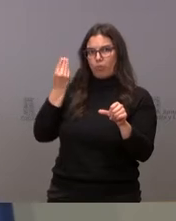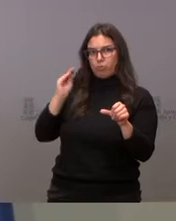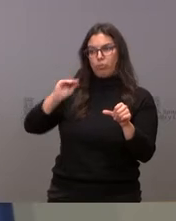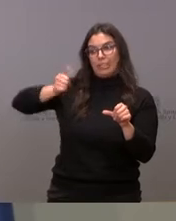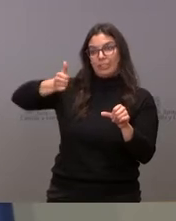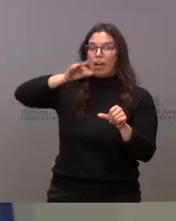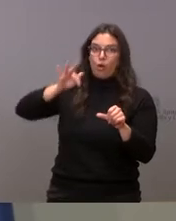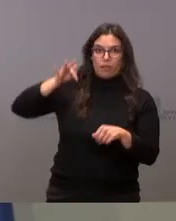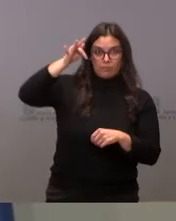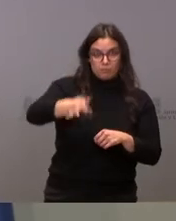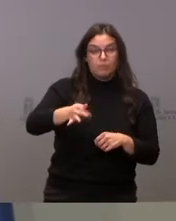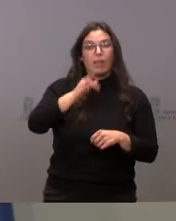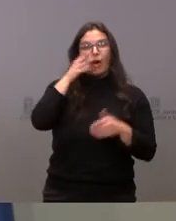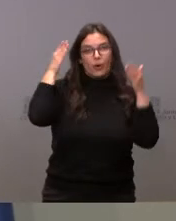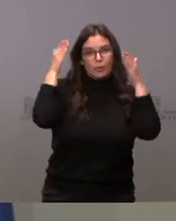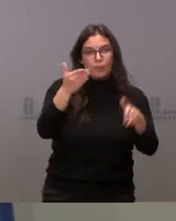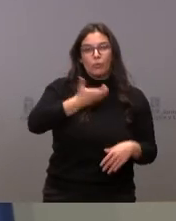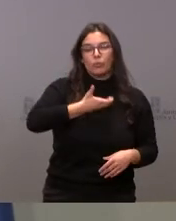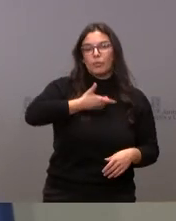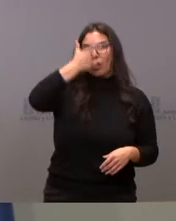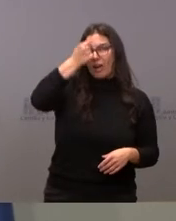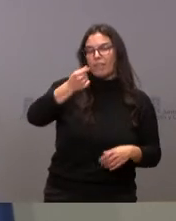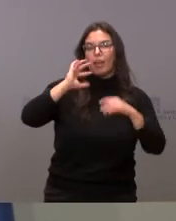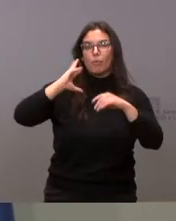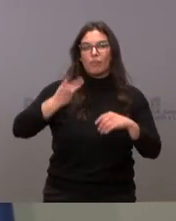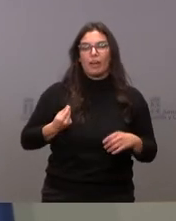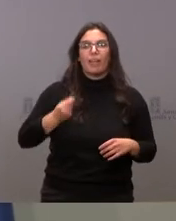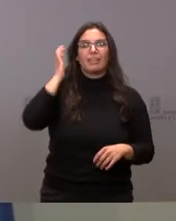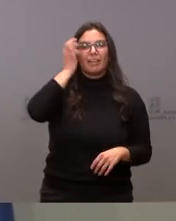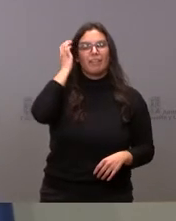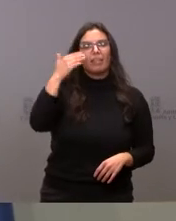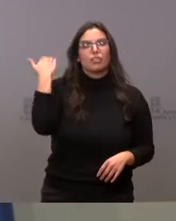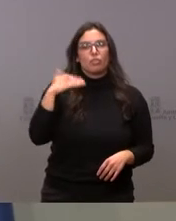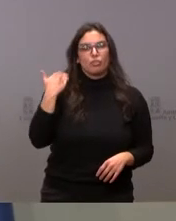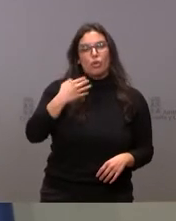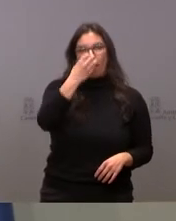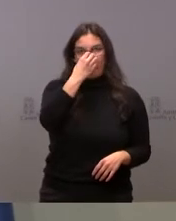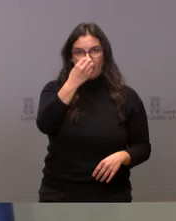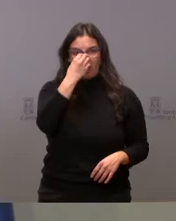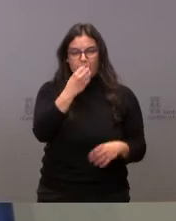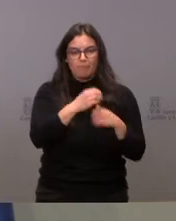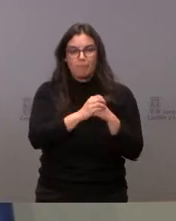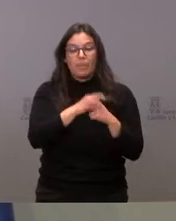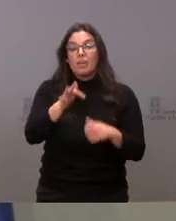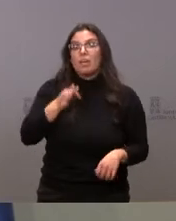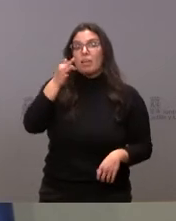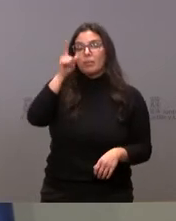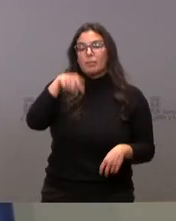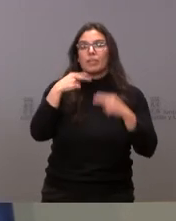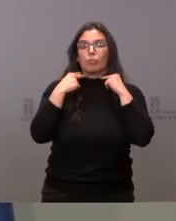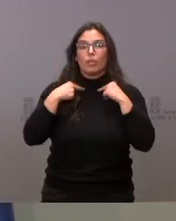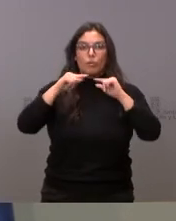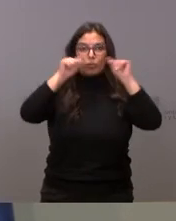van dirigidas en esta ocasión a los ayuntamientos de Ávila, Ponferrada, San Andrés de Rabanedo, Soria y Medina del Campo, además de las diputaciones